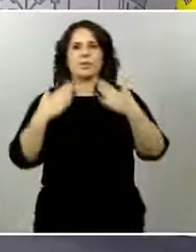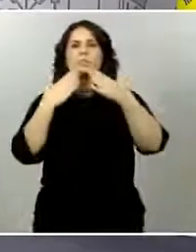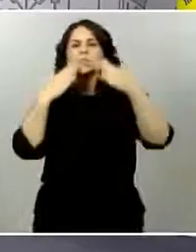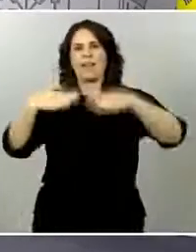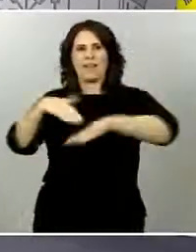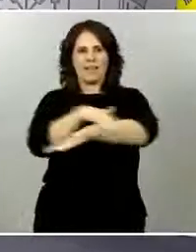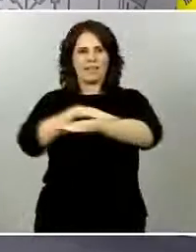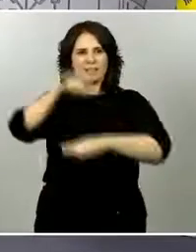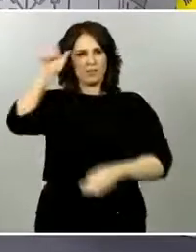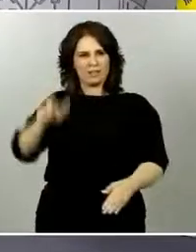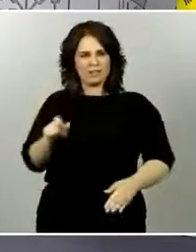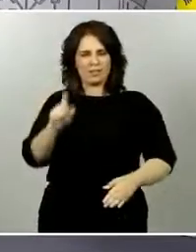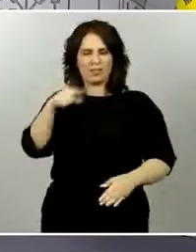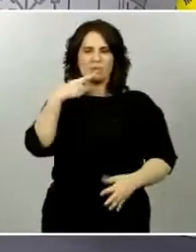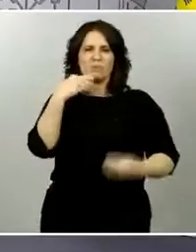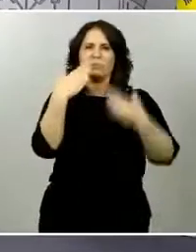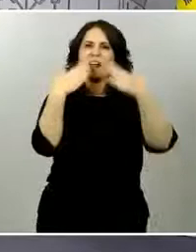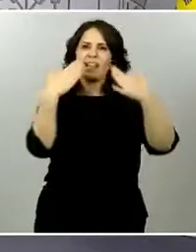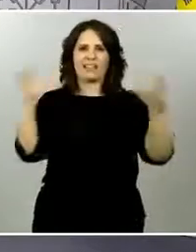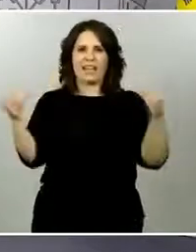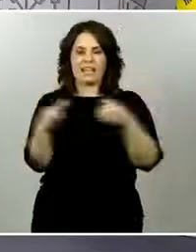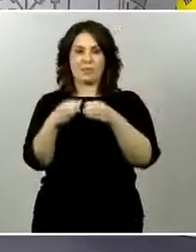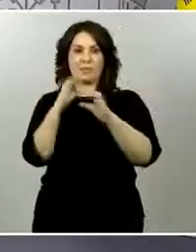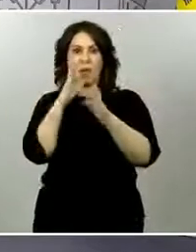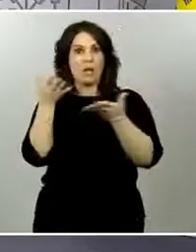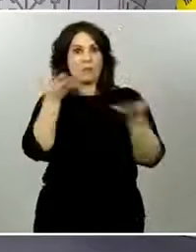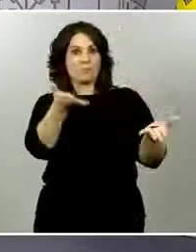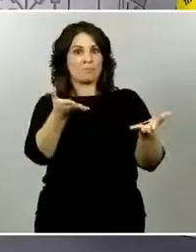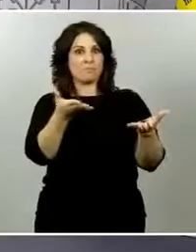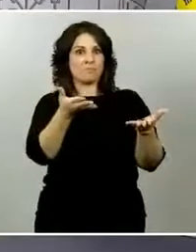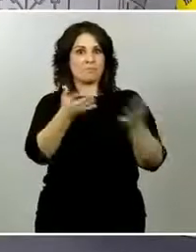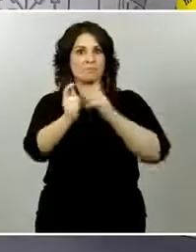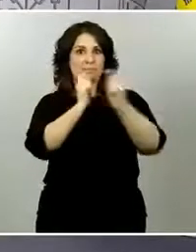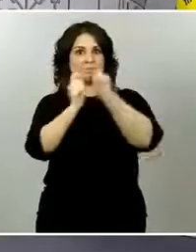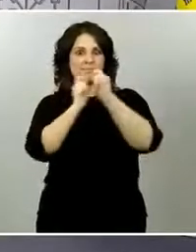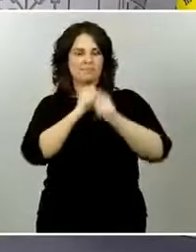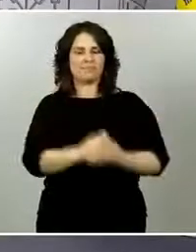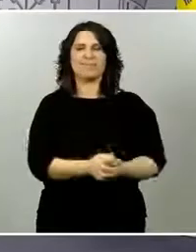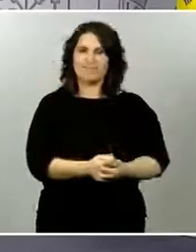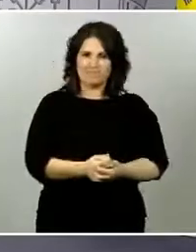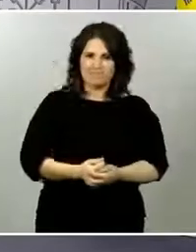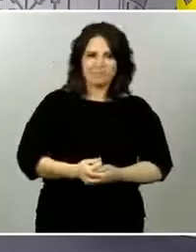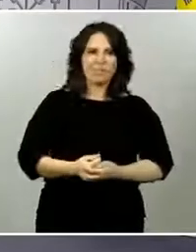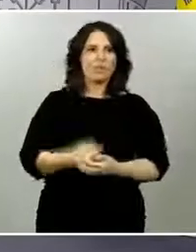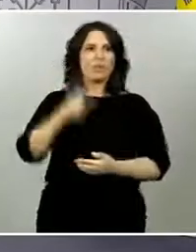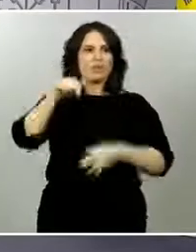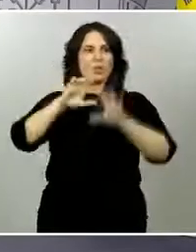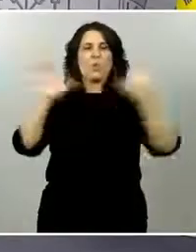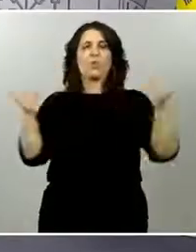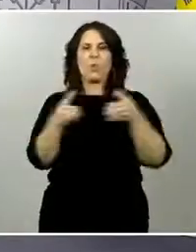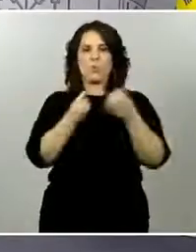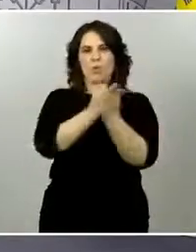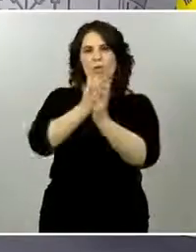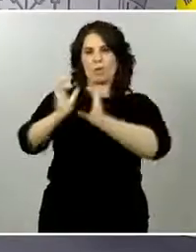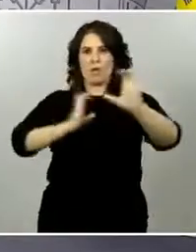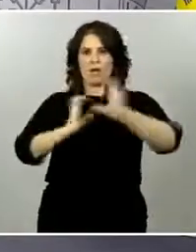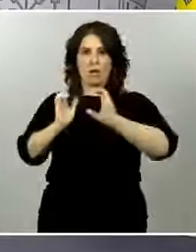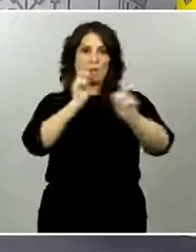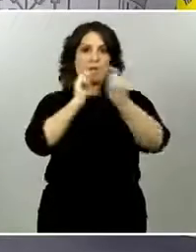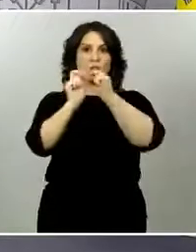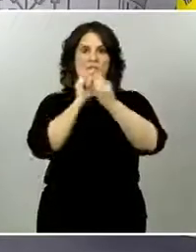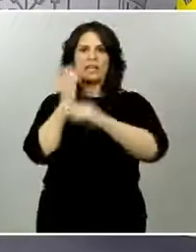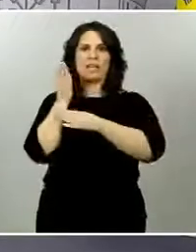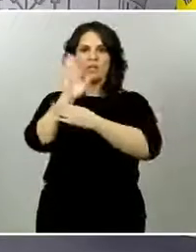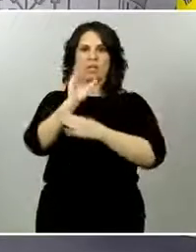malograr todo lo que hasta ahora hemos conseguido. Muchas gracias. Muchas gracias, ministro, y gracias a tu equipo. Y, si te parece, Miguel Ángel,